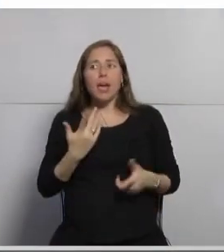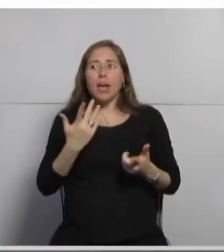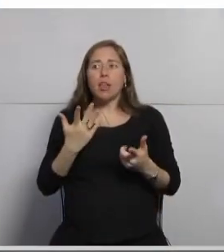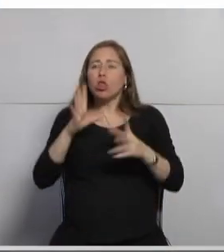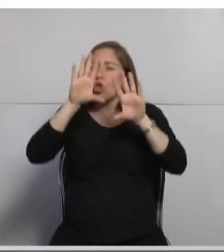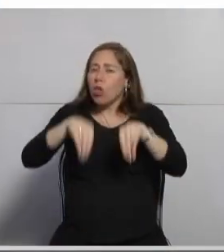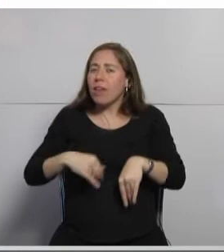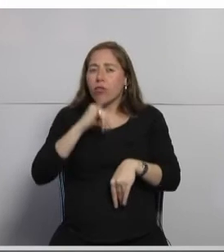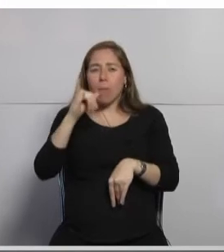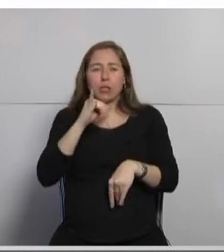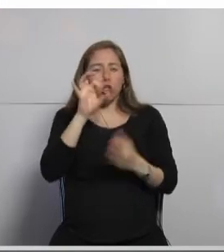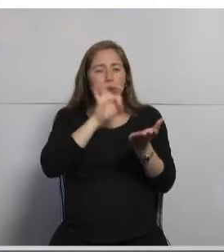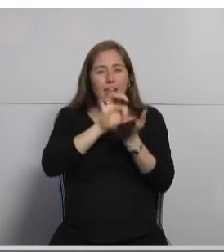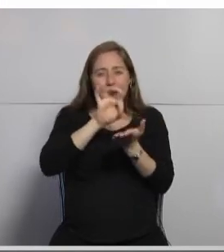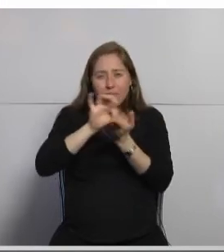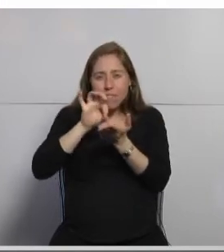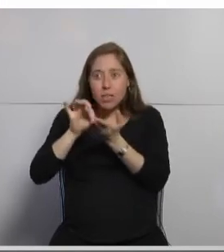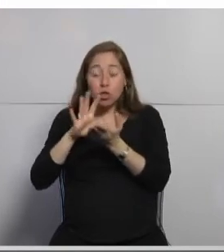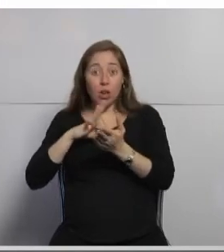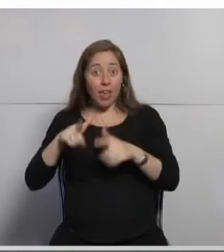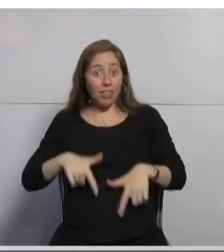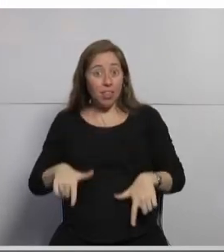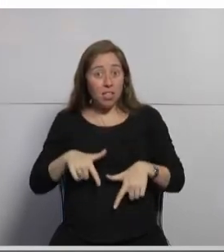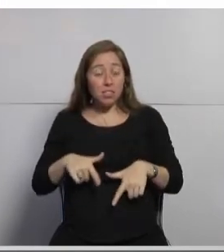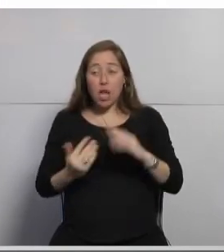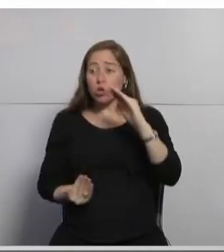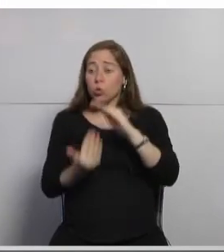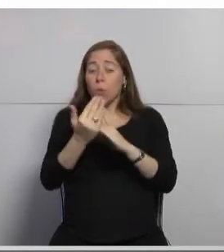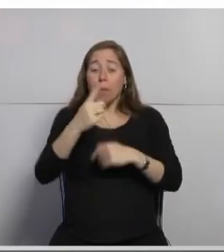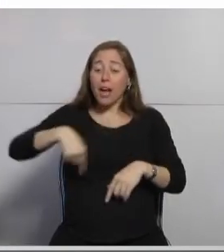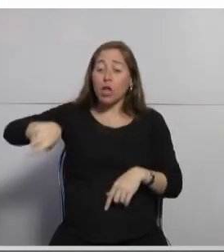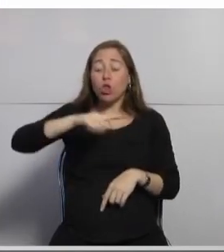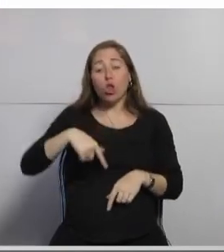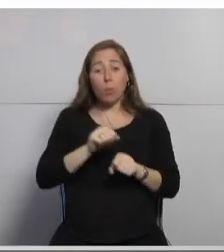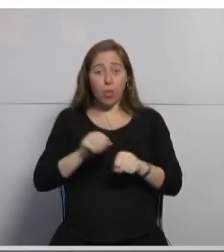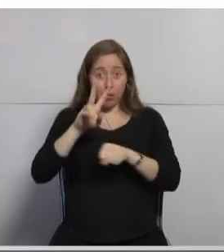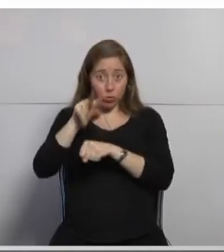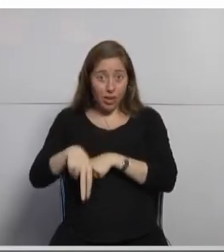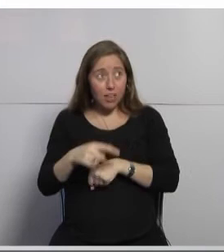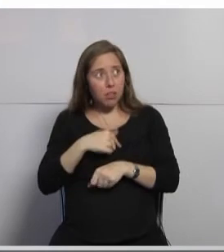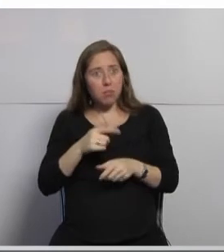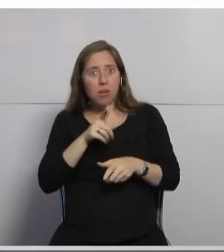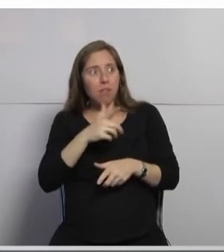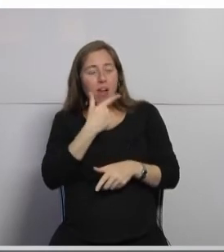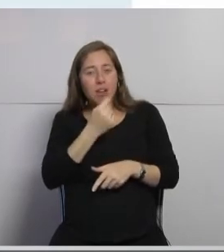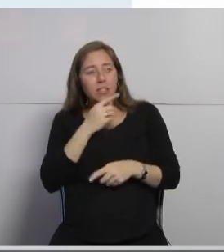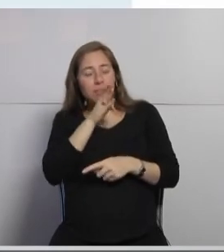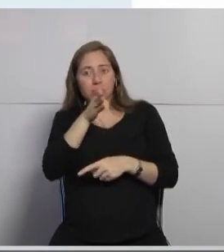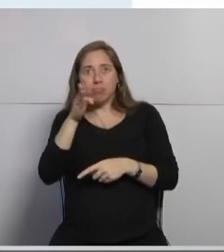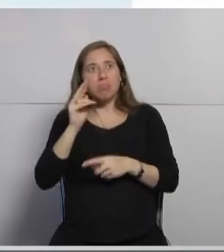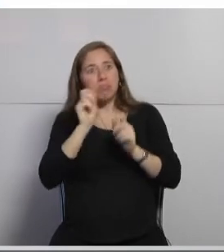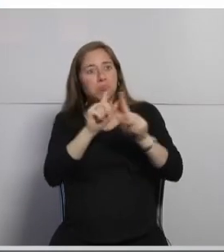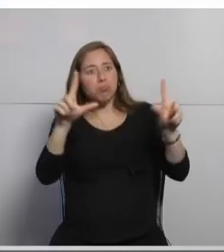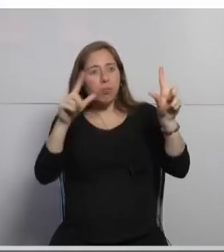pone la intendencia para que cualquiera de nosotros podamos utilizarlo y poder acceder a estos servicios desde el portal ya podemos